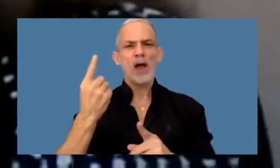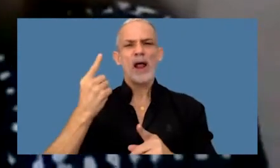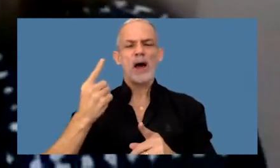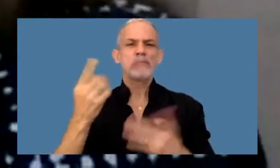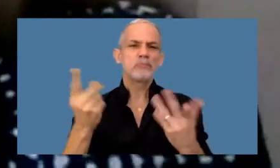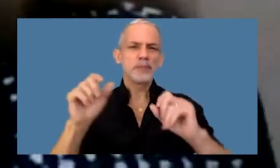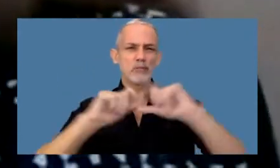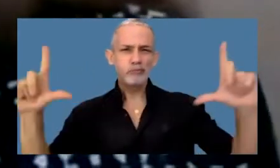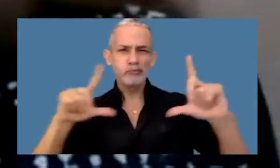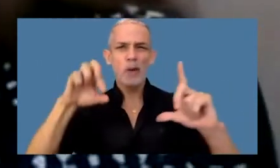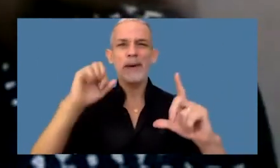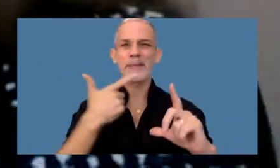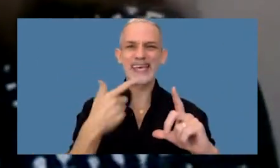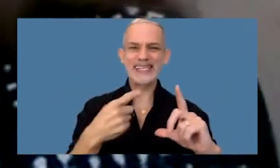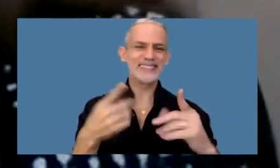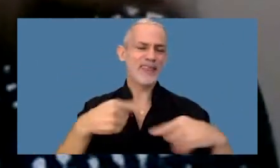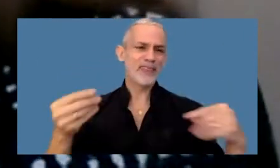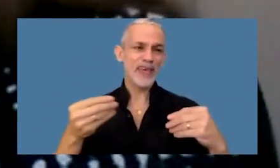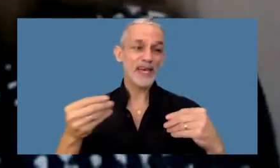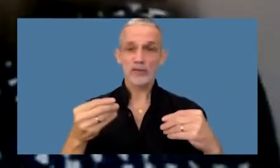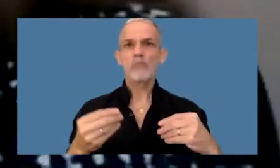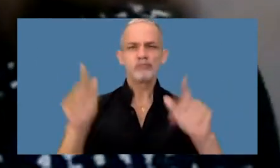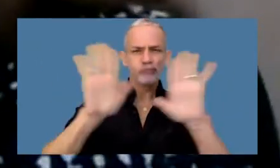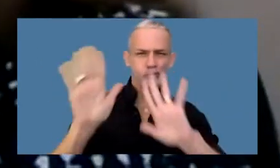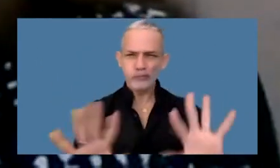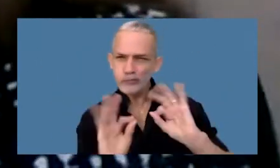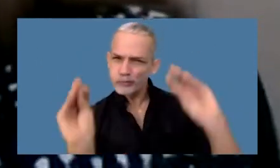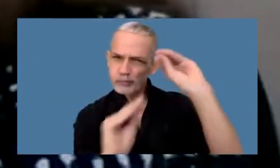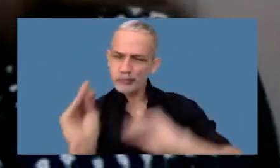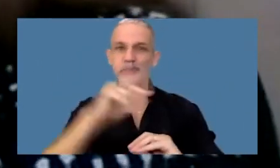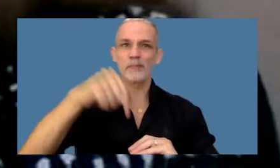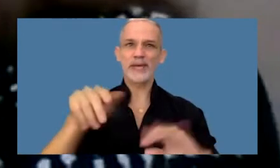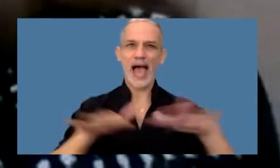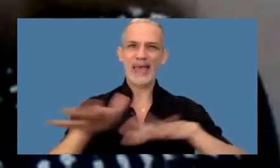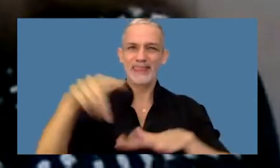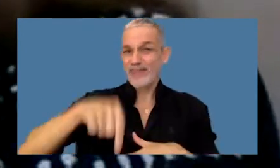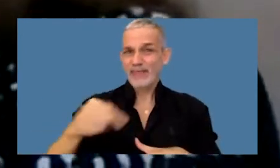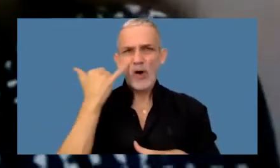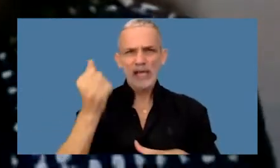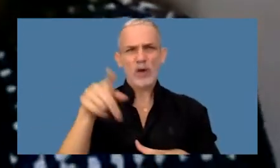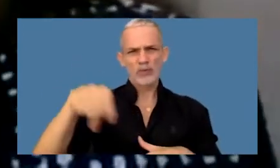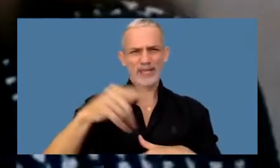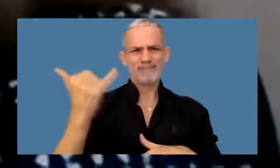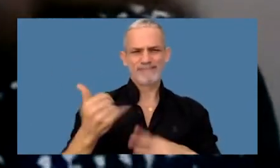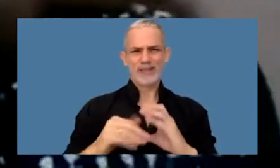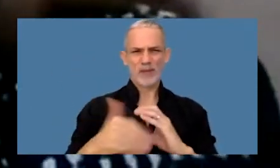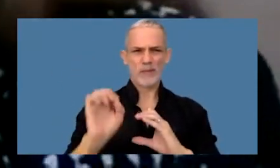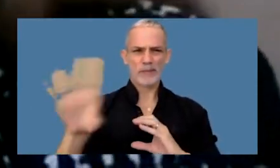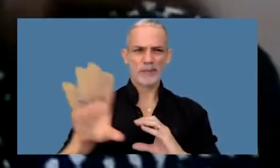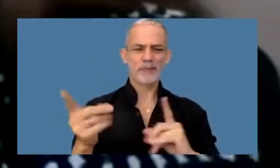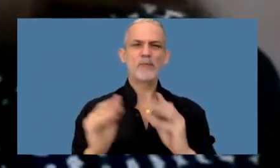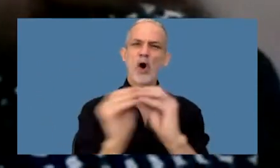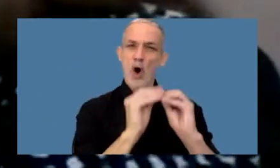diapositiva de PowerPoint que desarrollé para esta actividad, que ya la tienen los